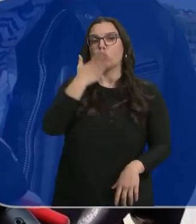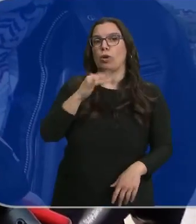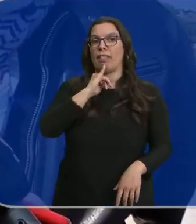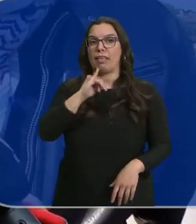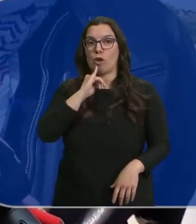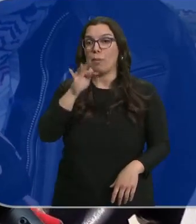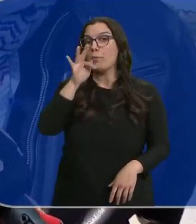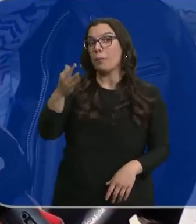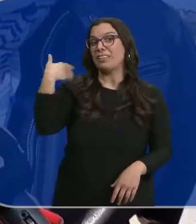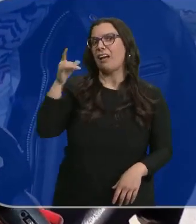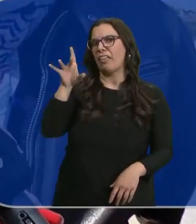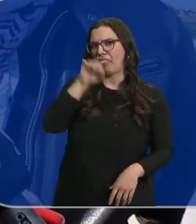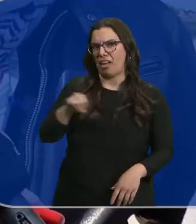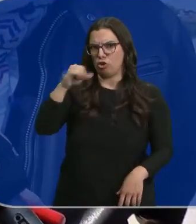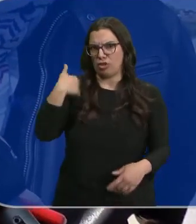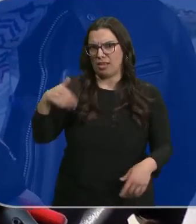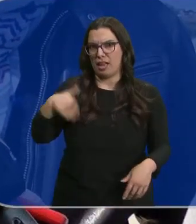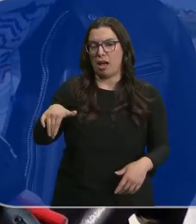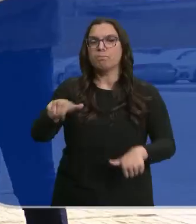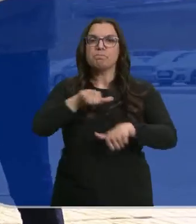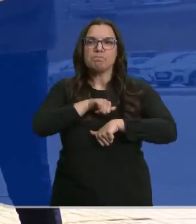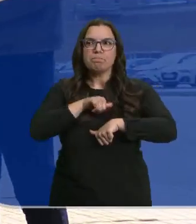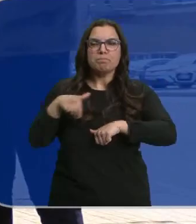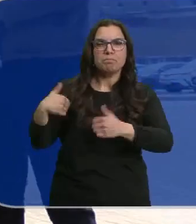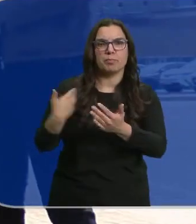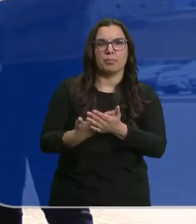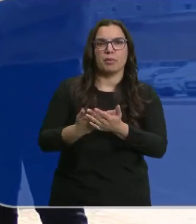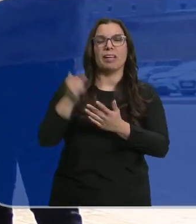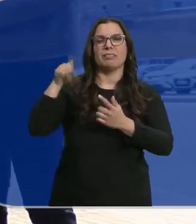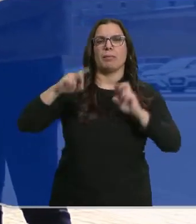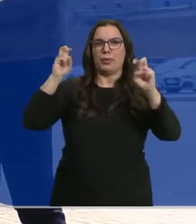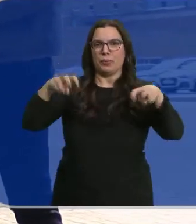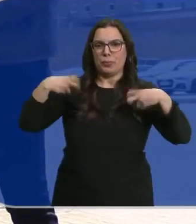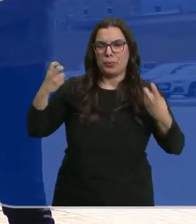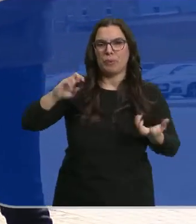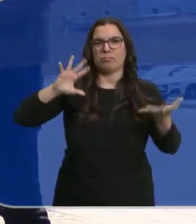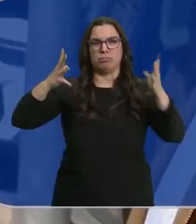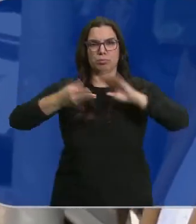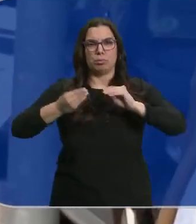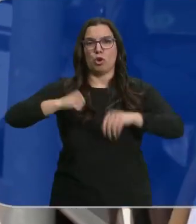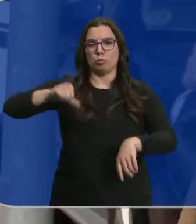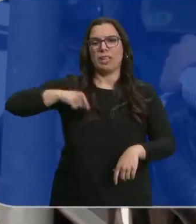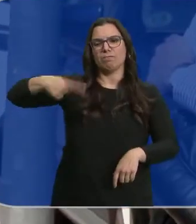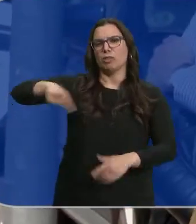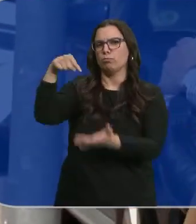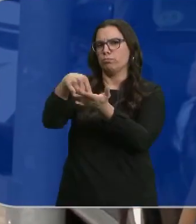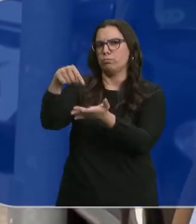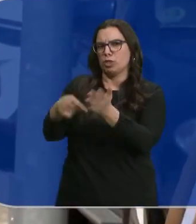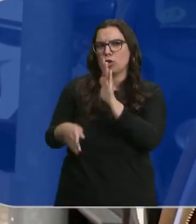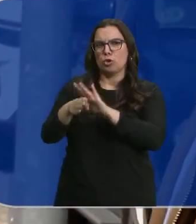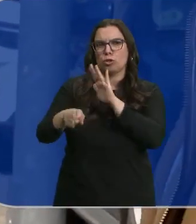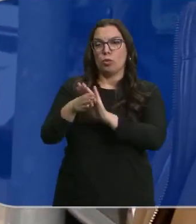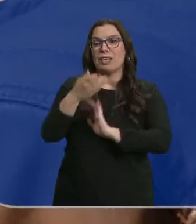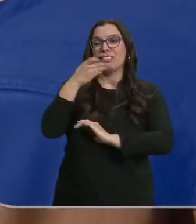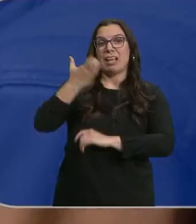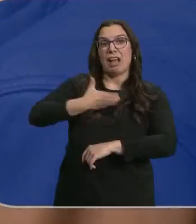prometida hace más de 15 años. Estamos todavía pendientes de la transformación del hospital. Que seguirán reivindicando, dicen, manteniendo